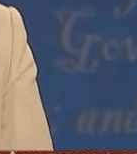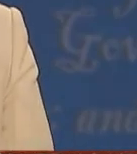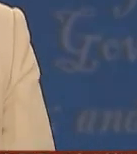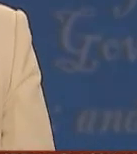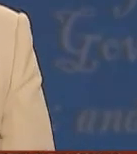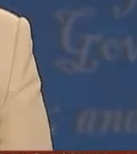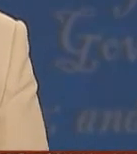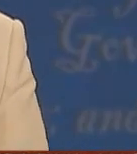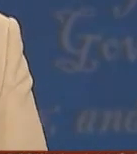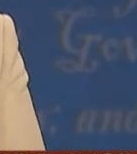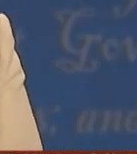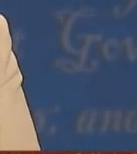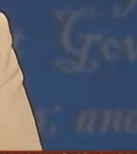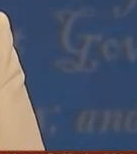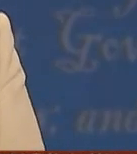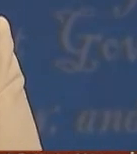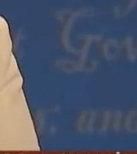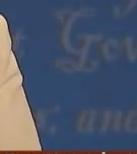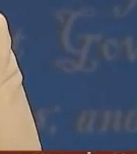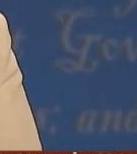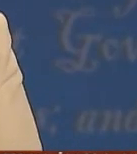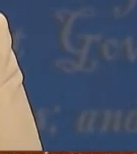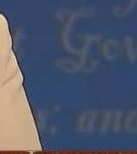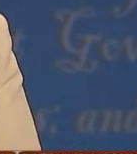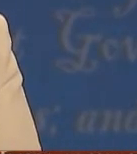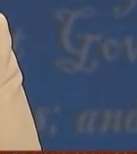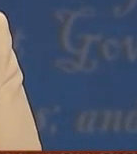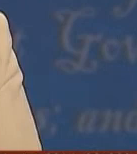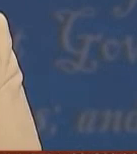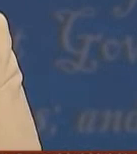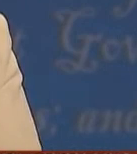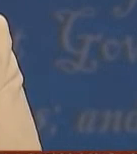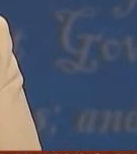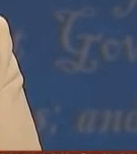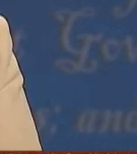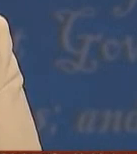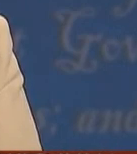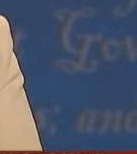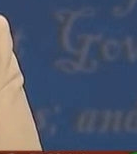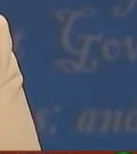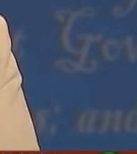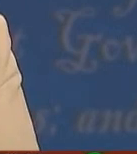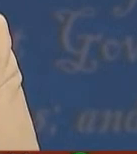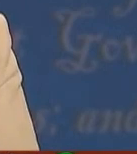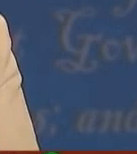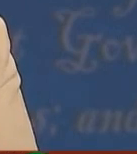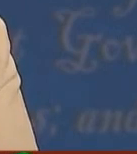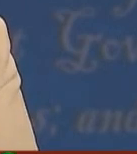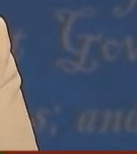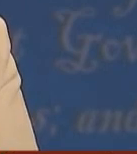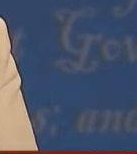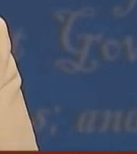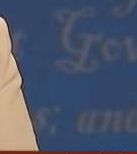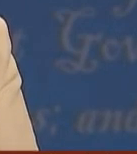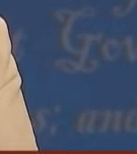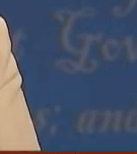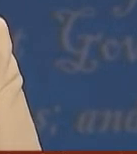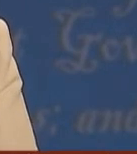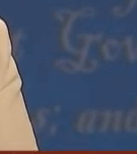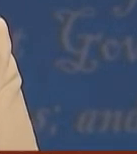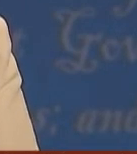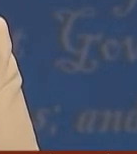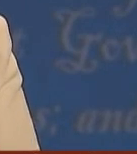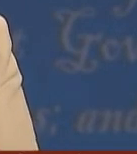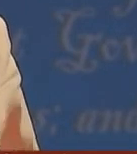como una mujer sucia repugnante vuelve a conectar con este sentimiento de denigración que hace a las mujeres hay que entender que digo